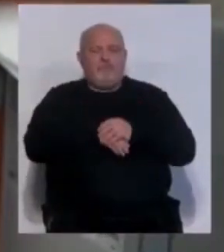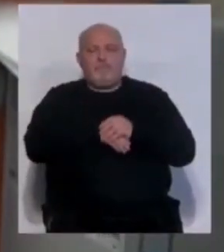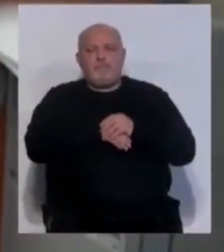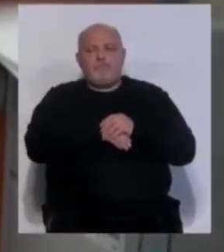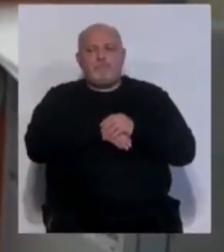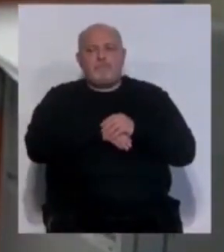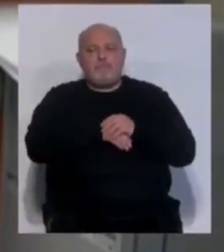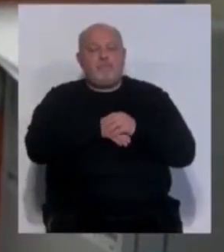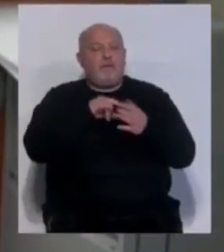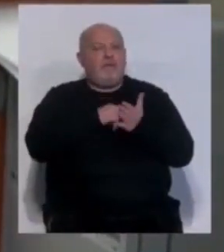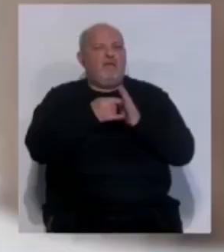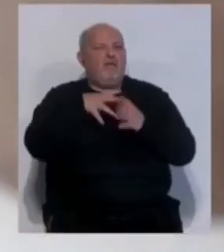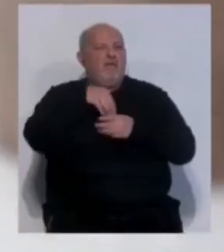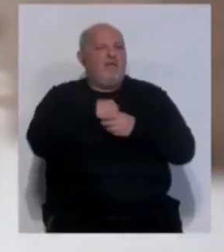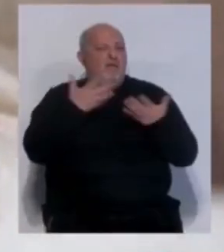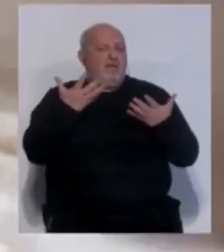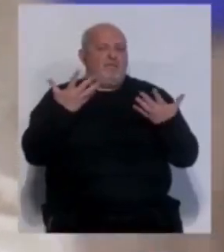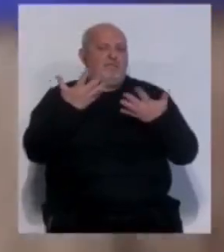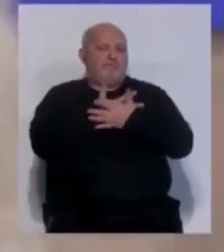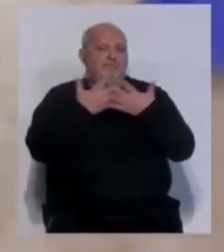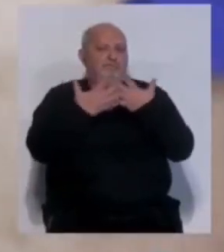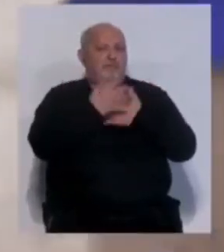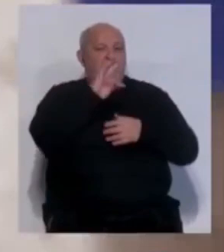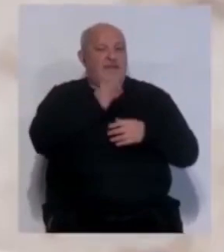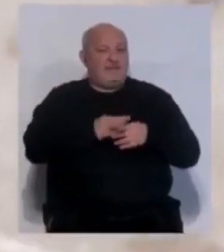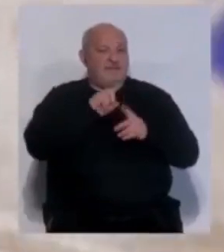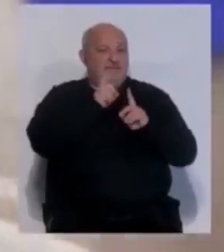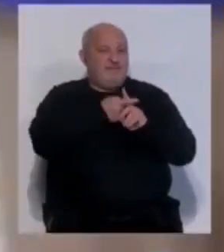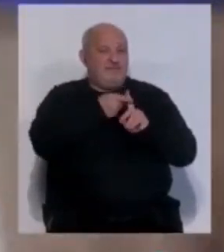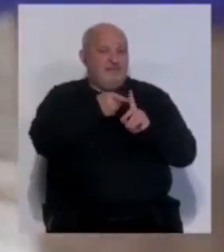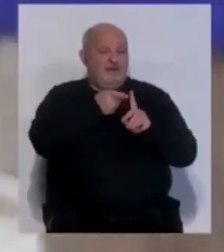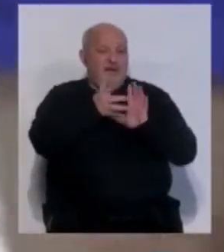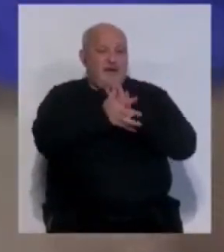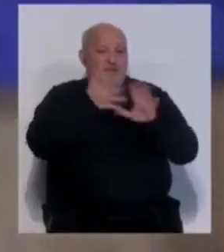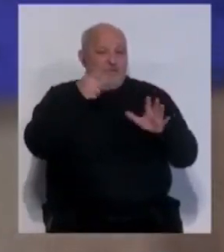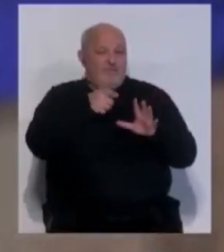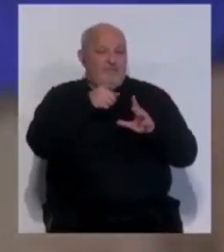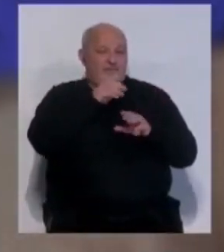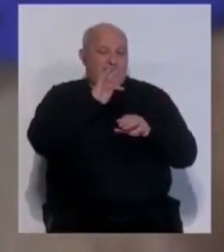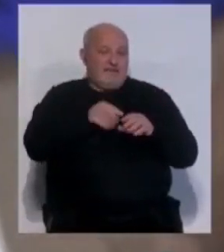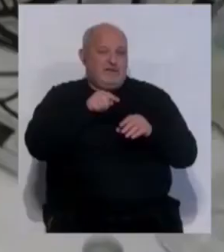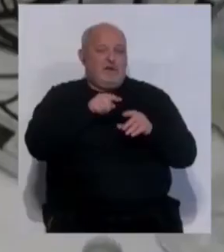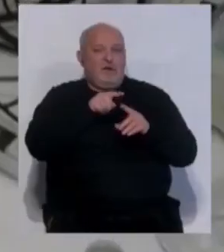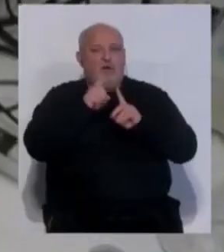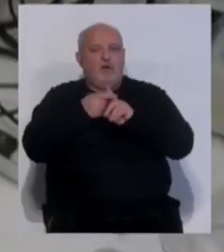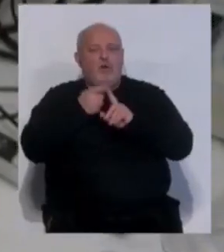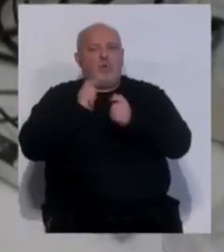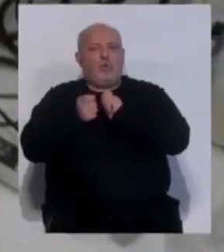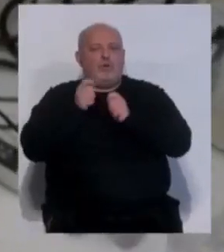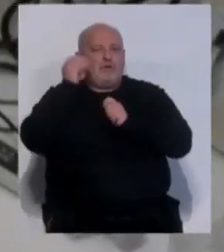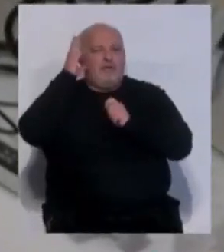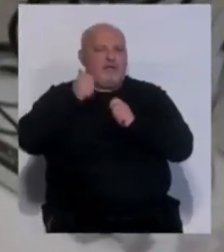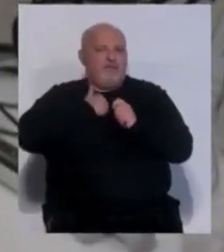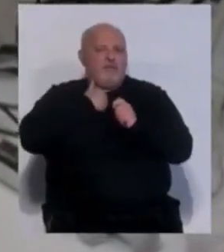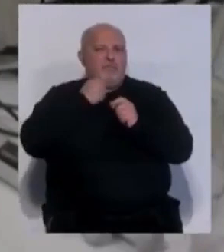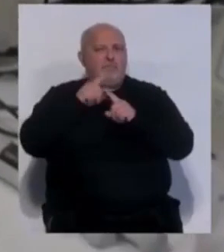Y el proyecto consiste en combinar ese test de diagnóstico rápido, ese test de antígeno, con un cuestionario de inteligencia